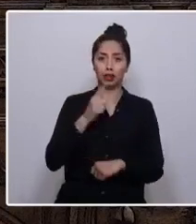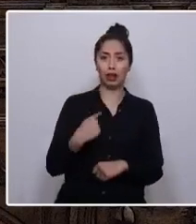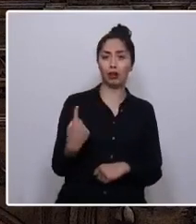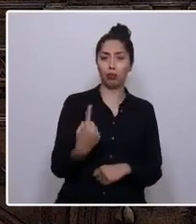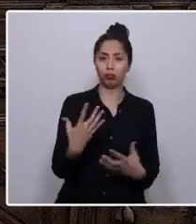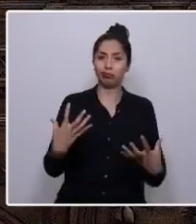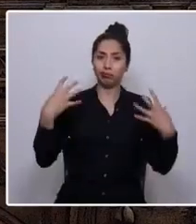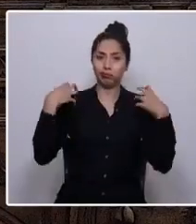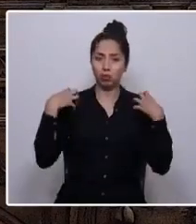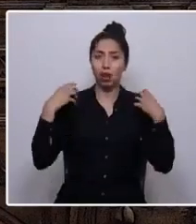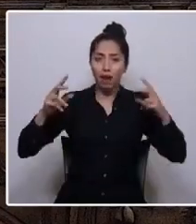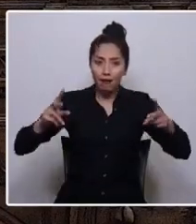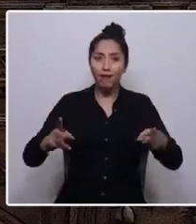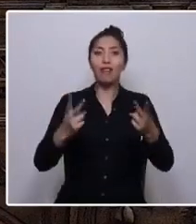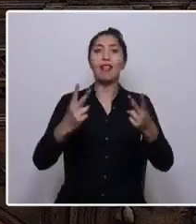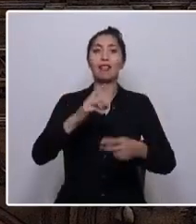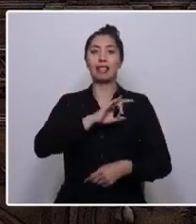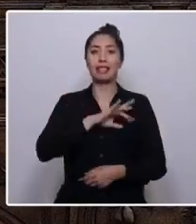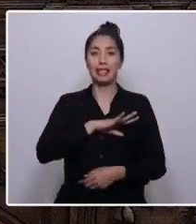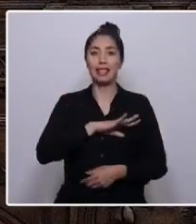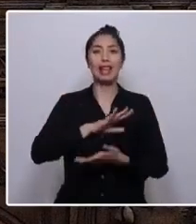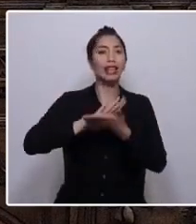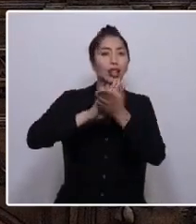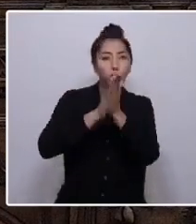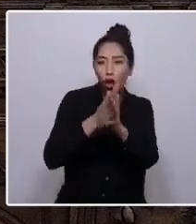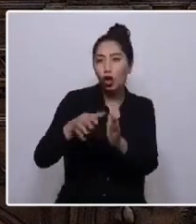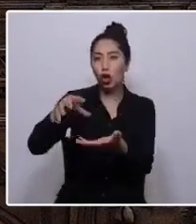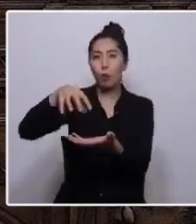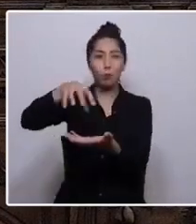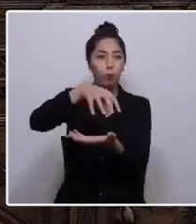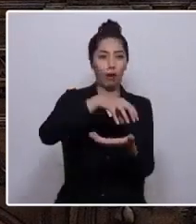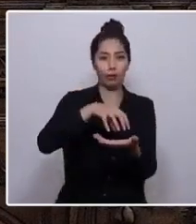¡Viva Chile y todos sus pueblos!